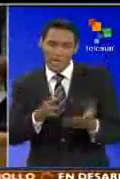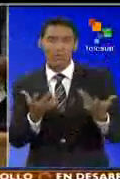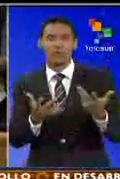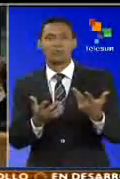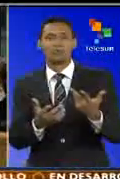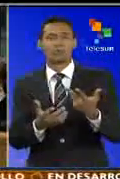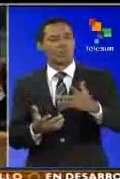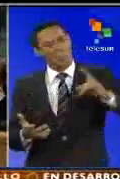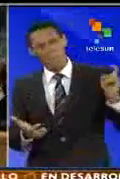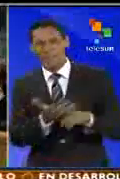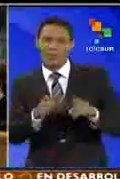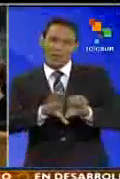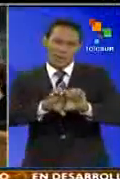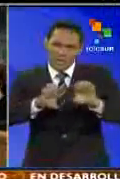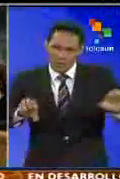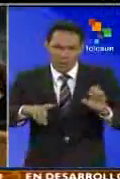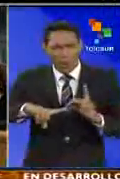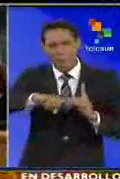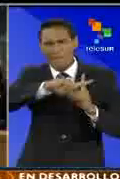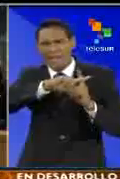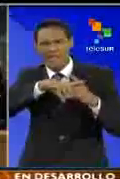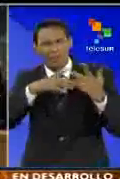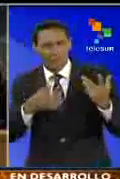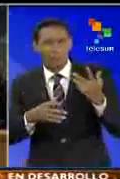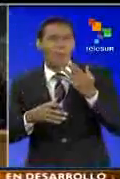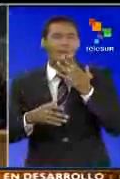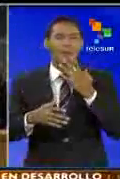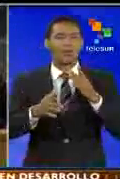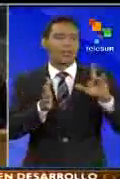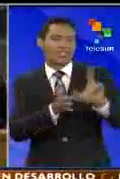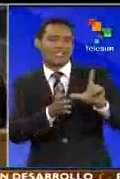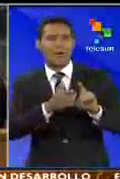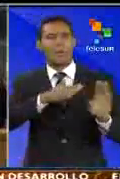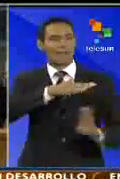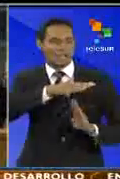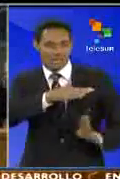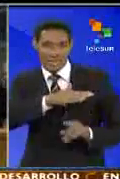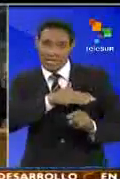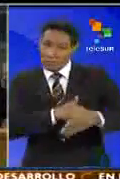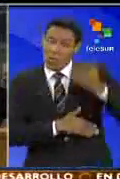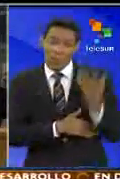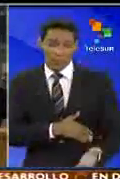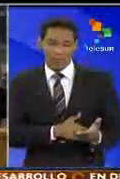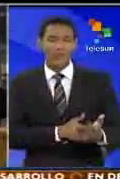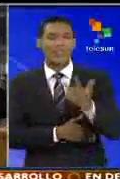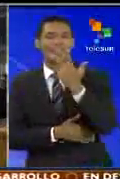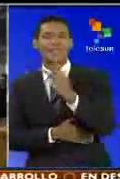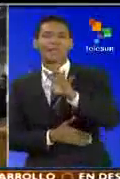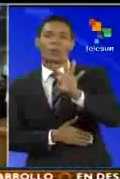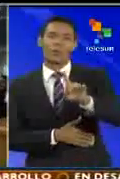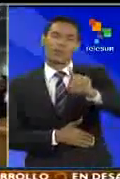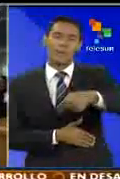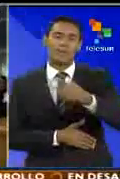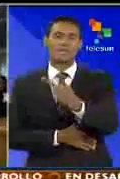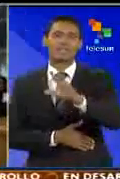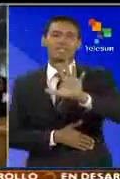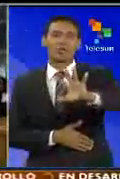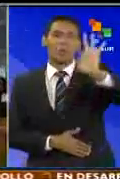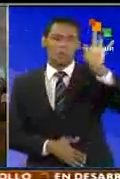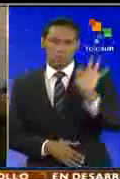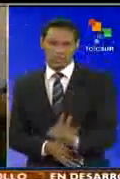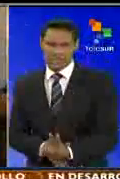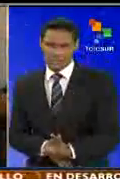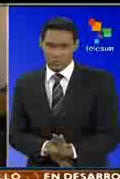cobertura de educación media, lo cual representa un incremento significativo de 34 y 25%